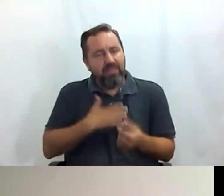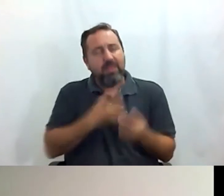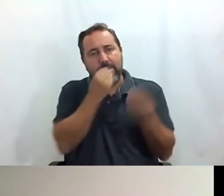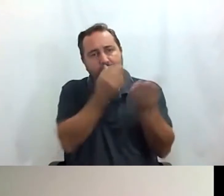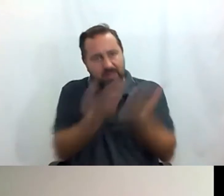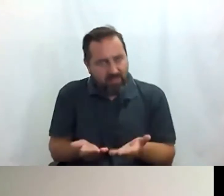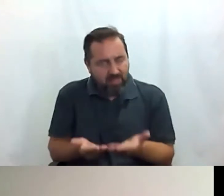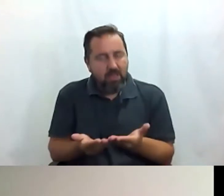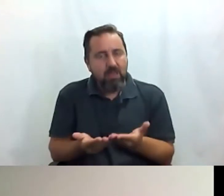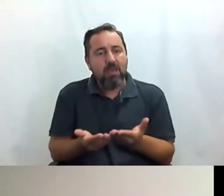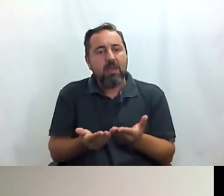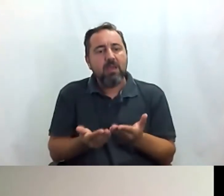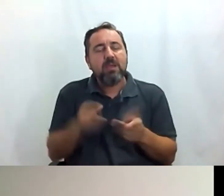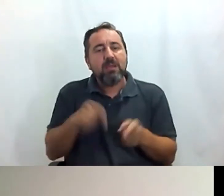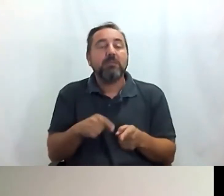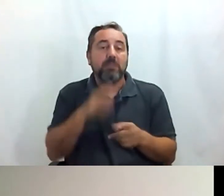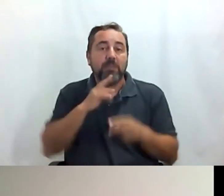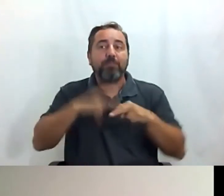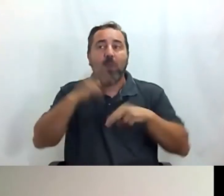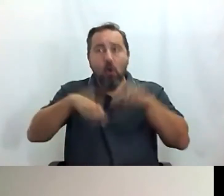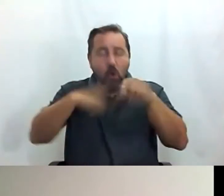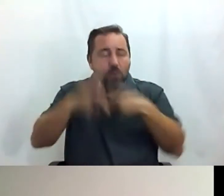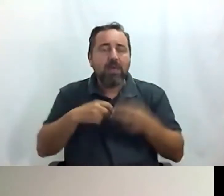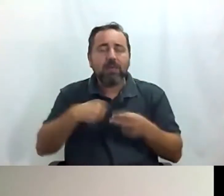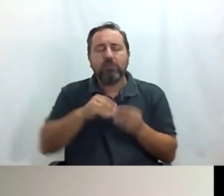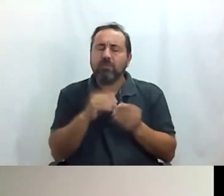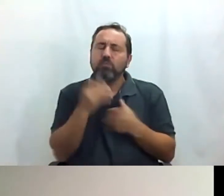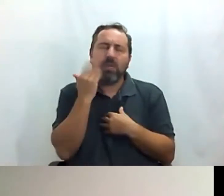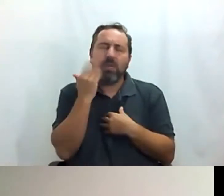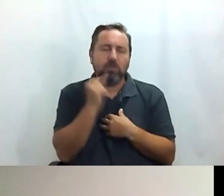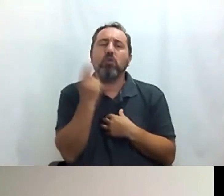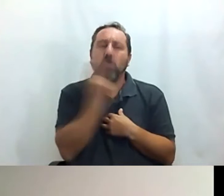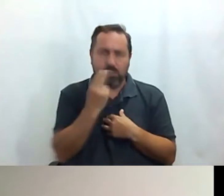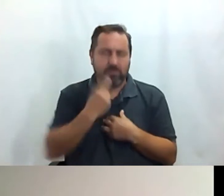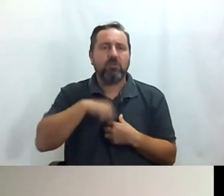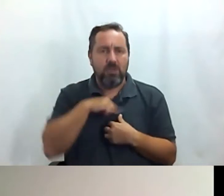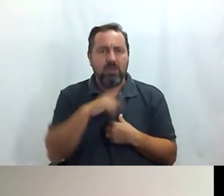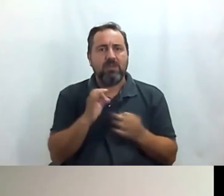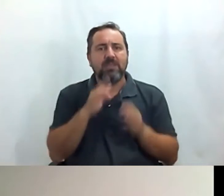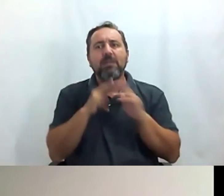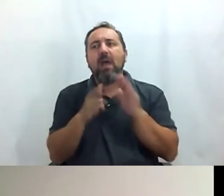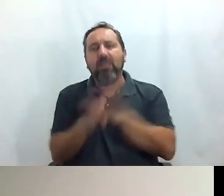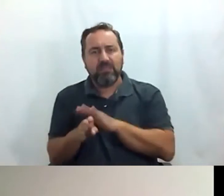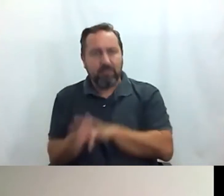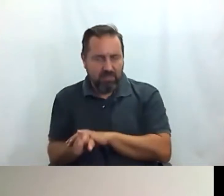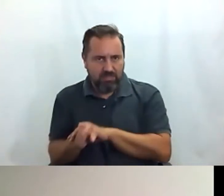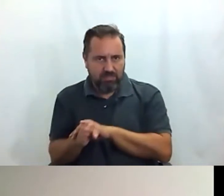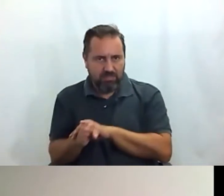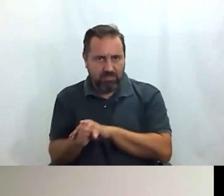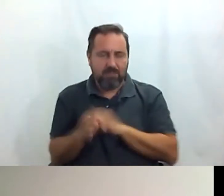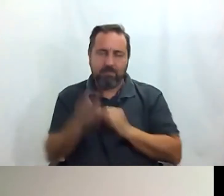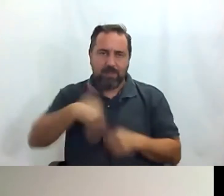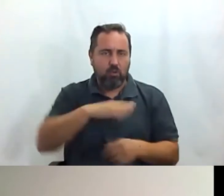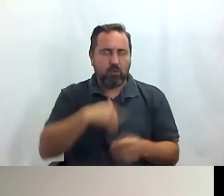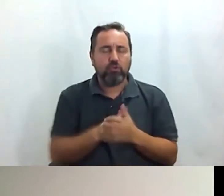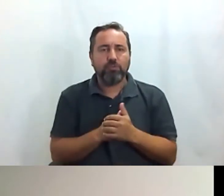bienvenida en esta obra que nosotros hemos hecho con tanto cariño y con ese compromiso que tenemos con la accesibilidad para todos.